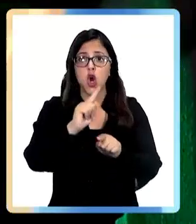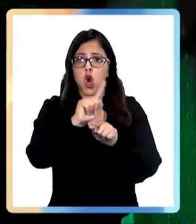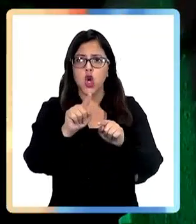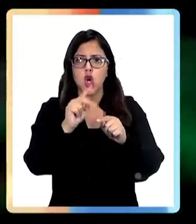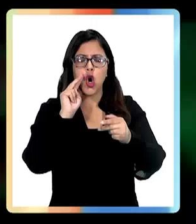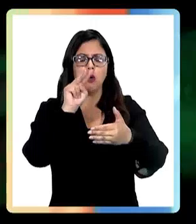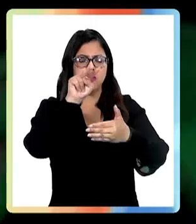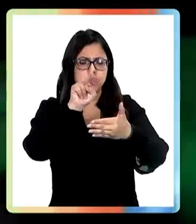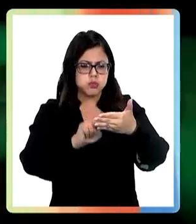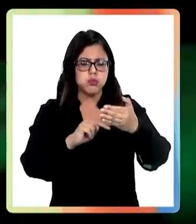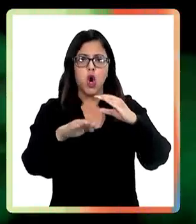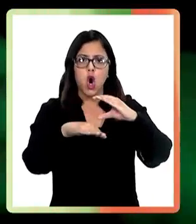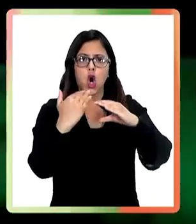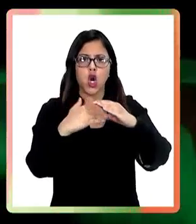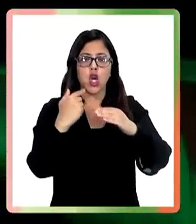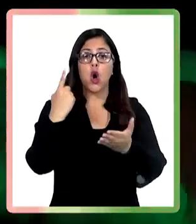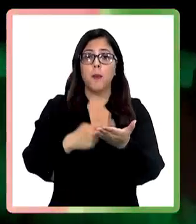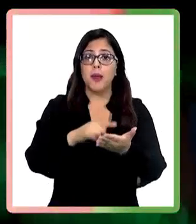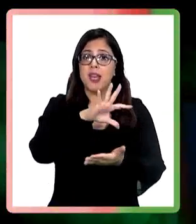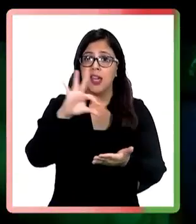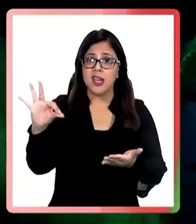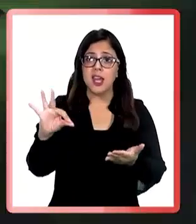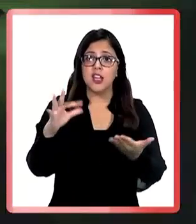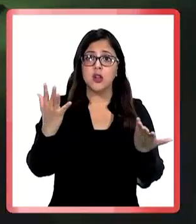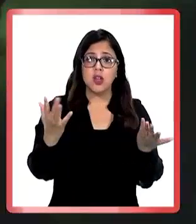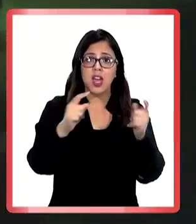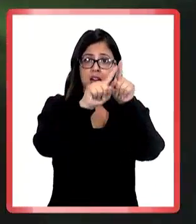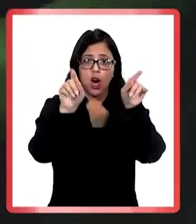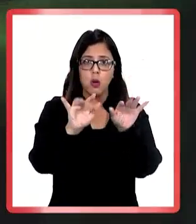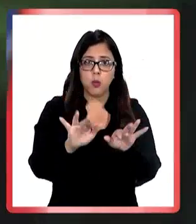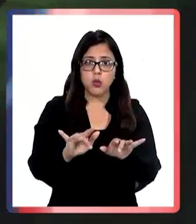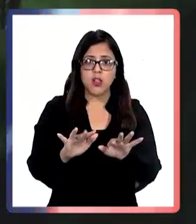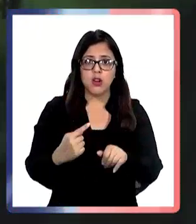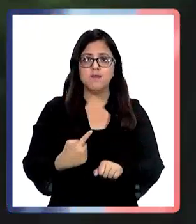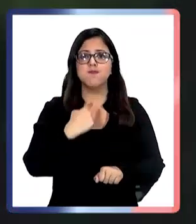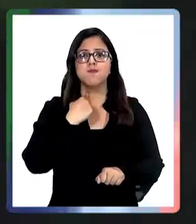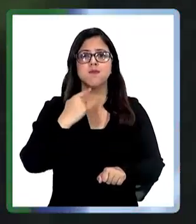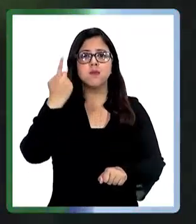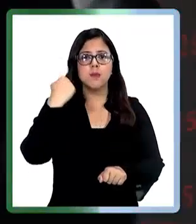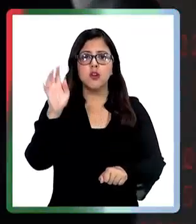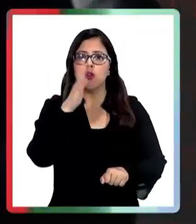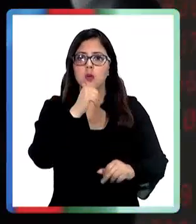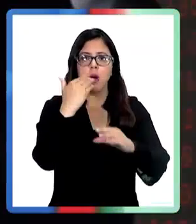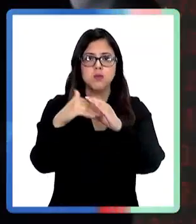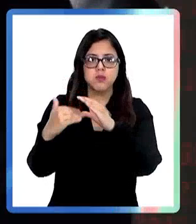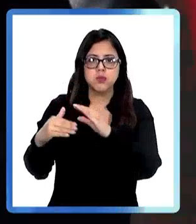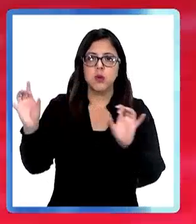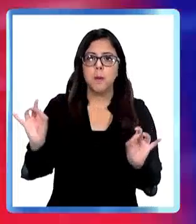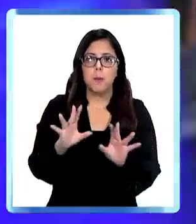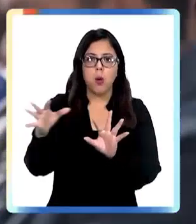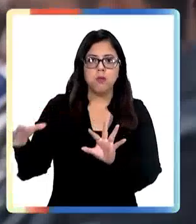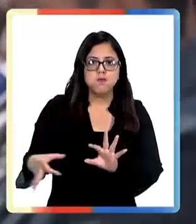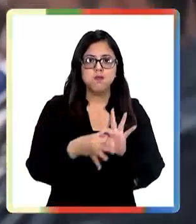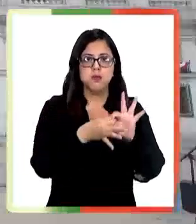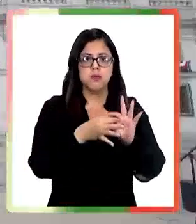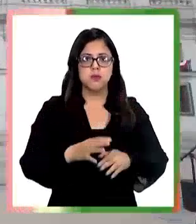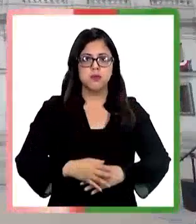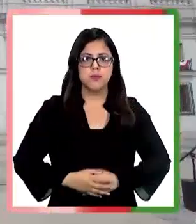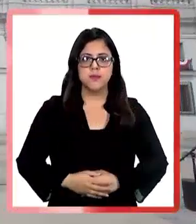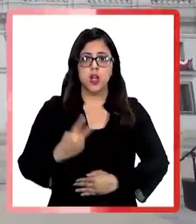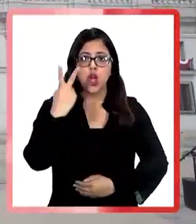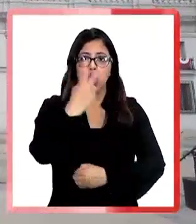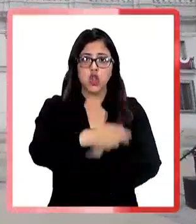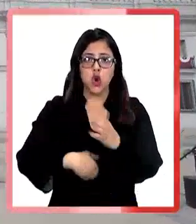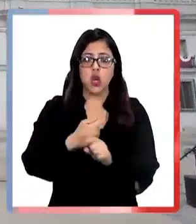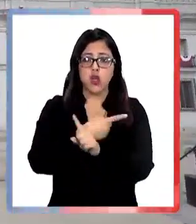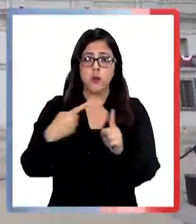extraña procedencia. Son 150 los equipos atacados, pero no habría correos electrónicos involucrados. Después